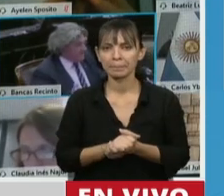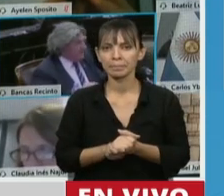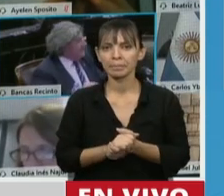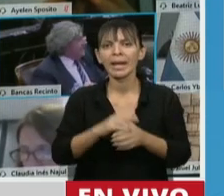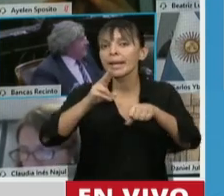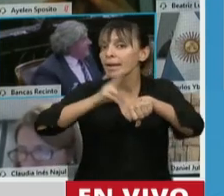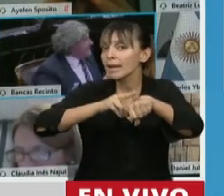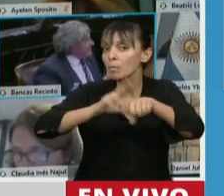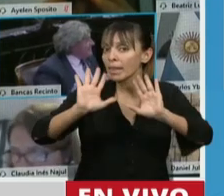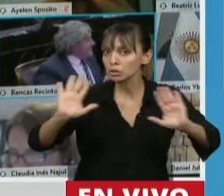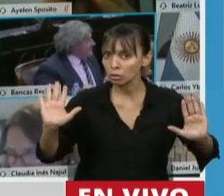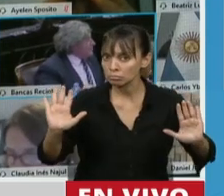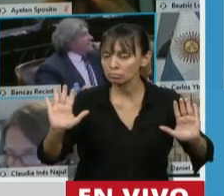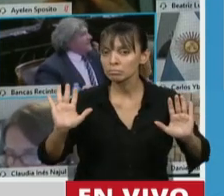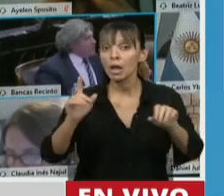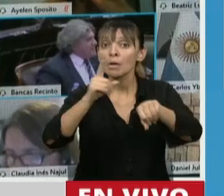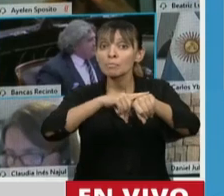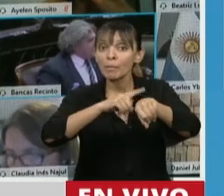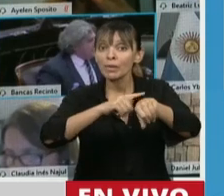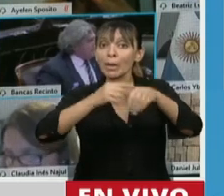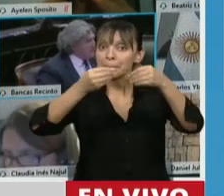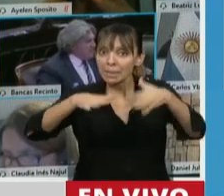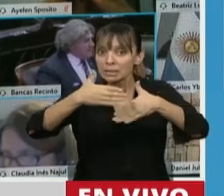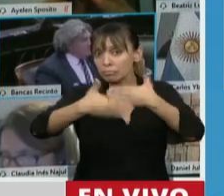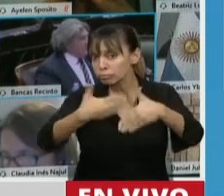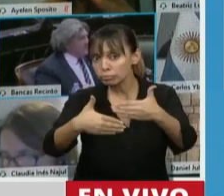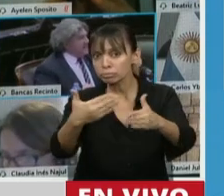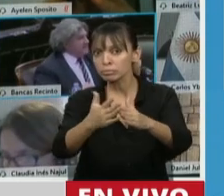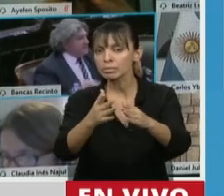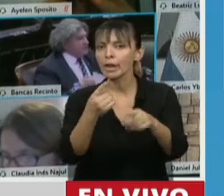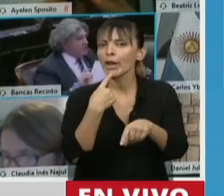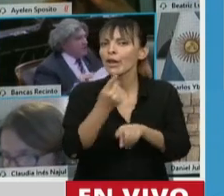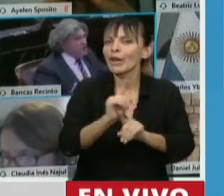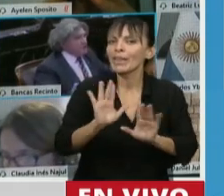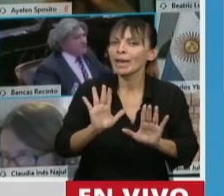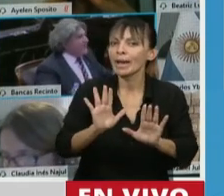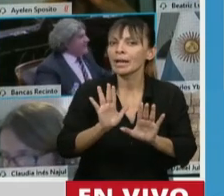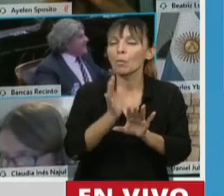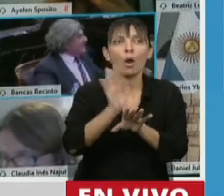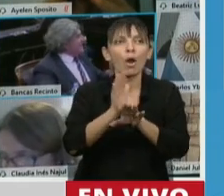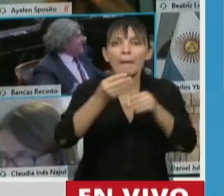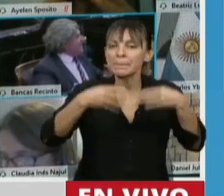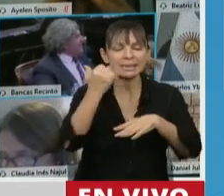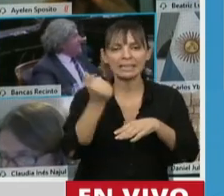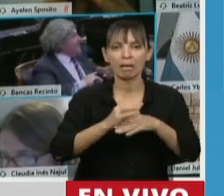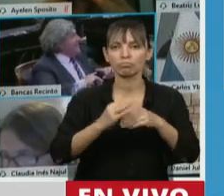recomendación que al momento de la reglamentación no se establezca la inmediata